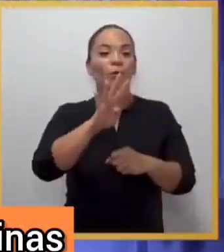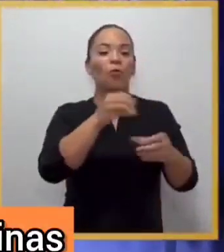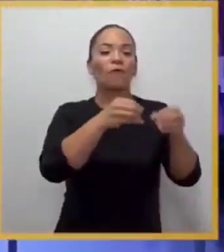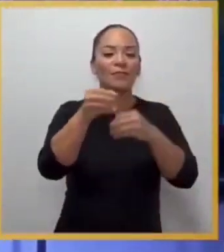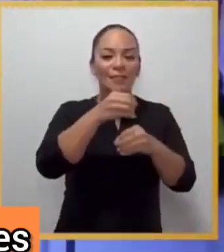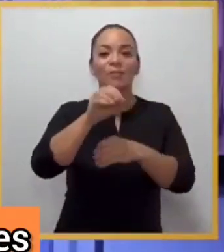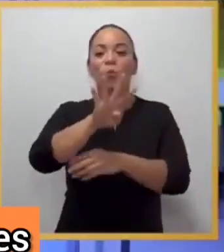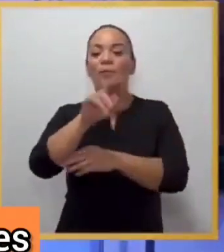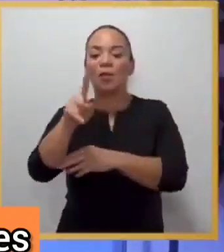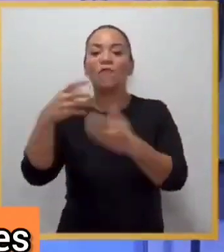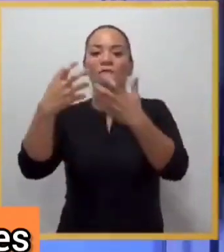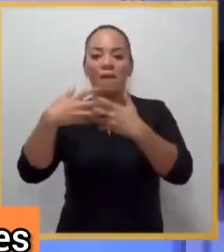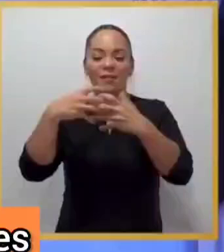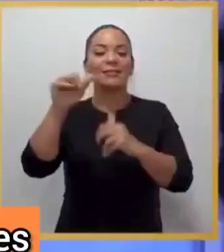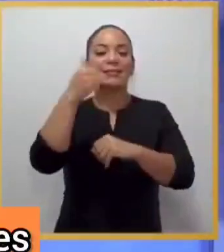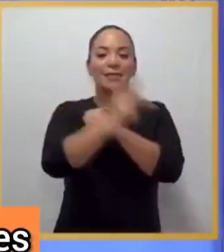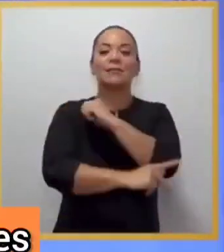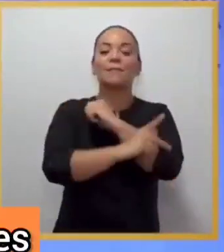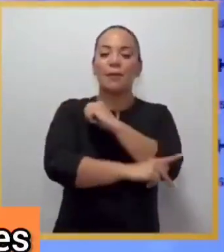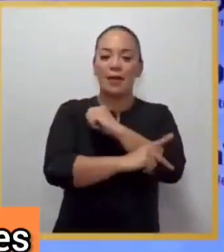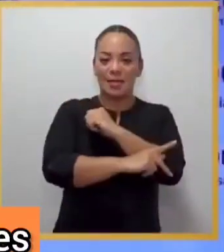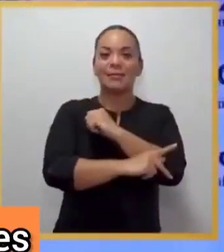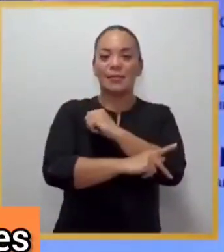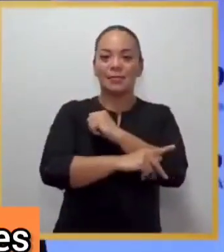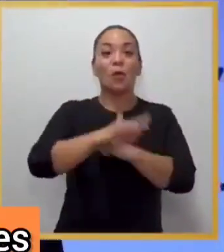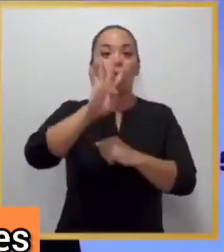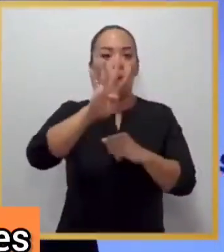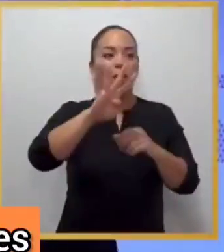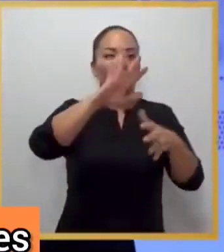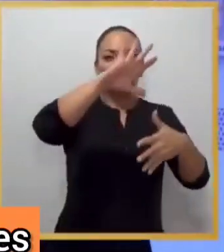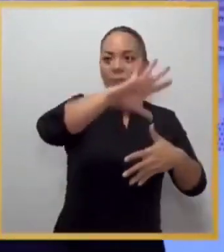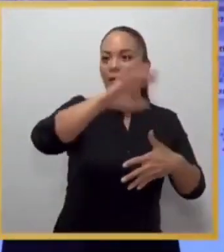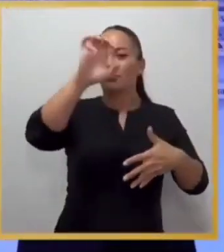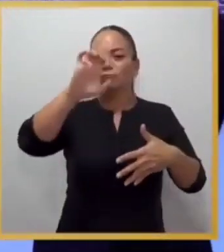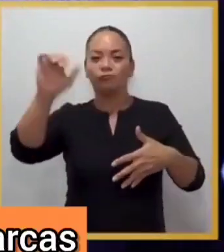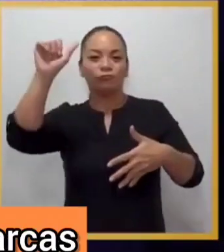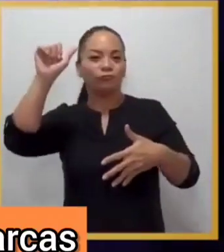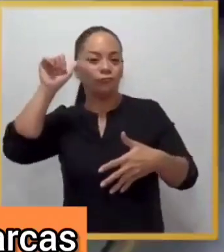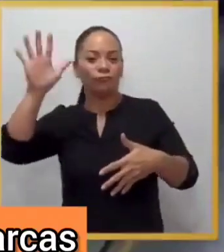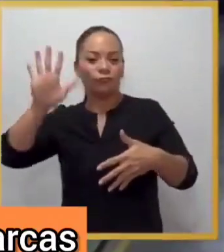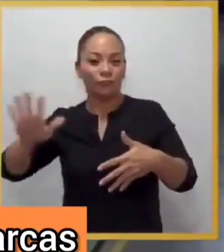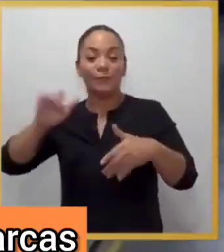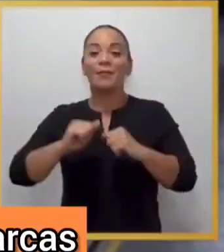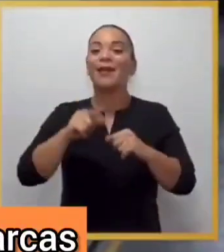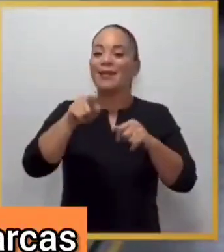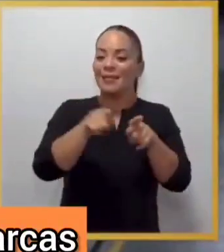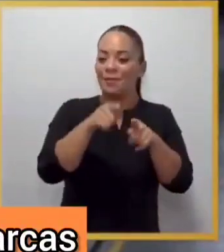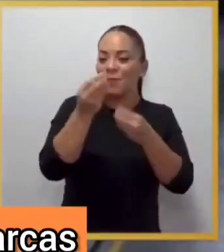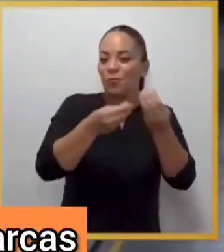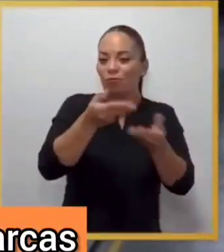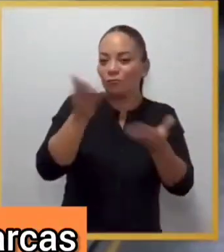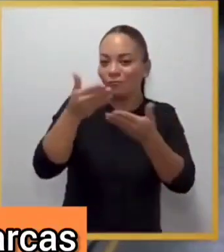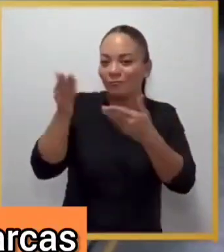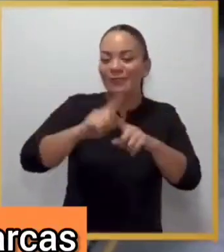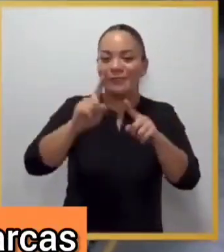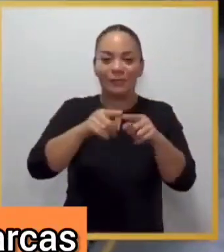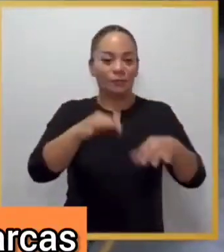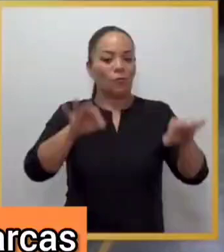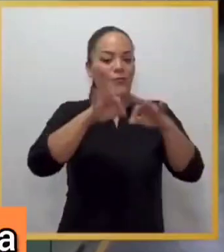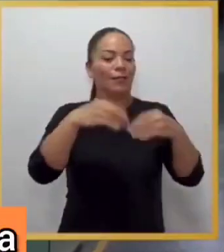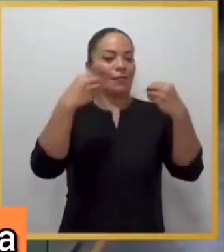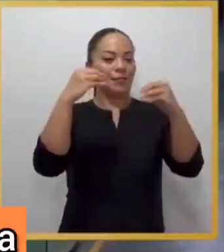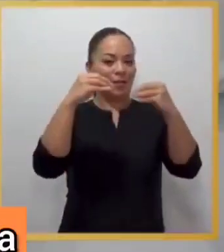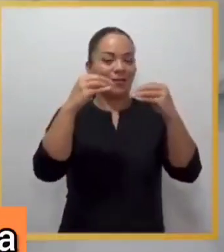oficinas y 41 fábricas en 10 países de cuatro continentes. Además, exporta sus productos a importantes